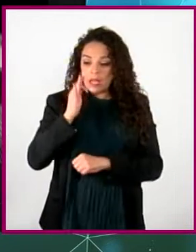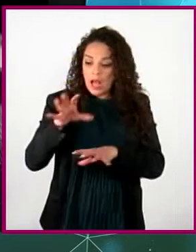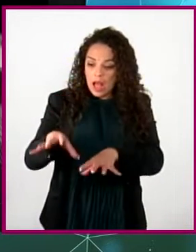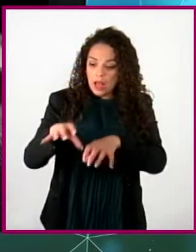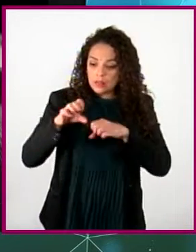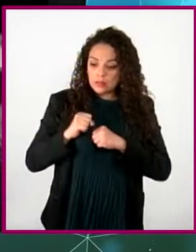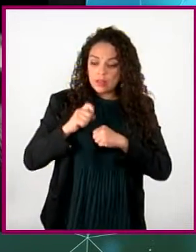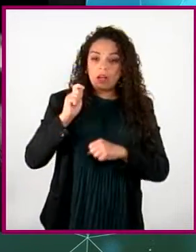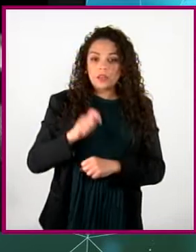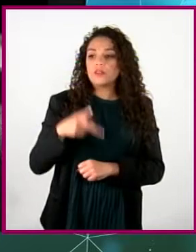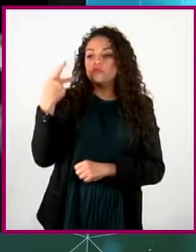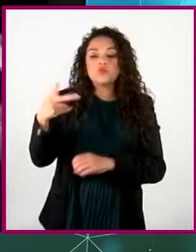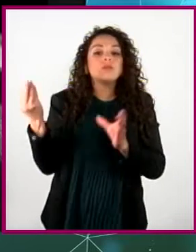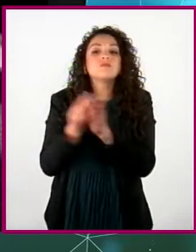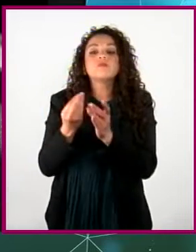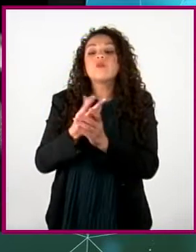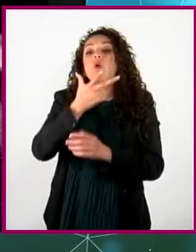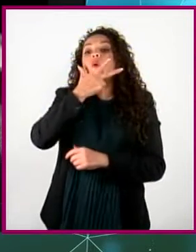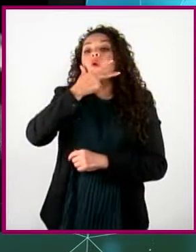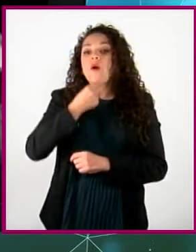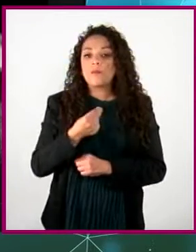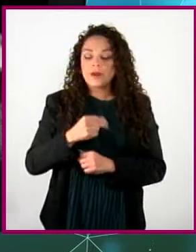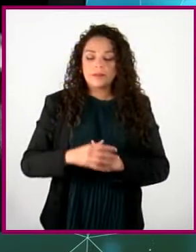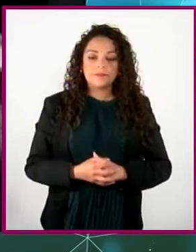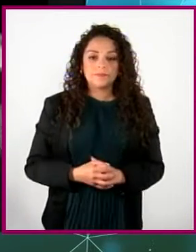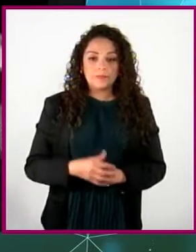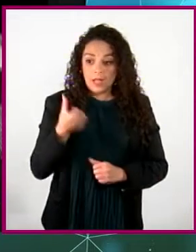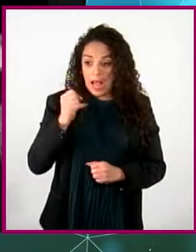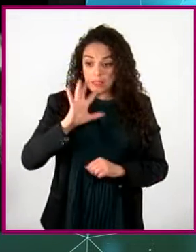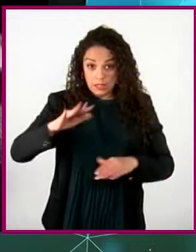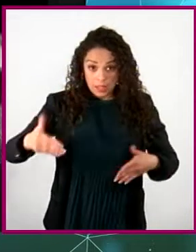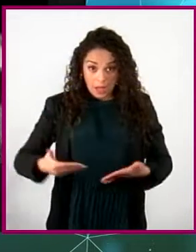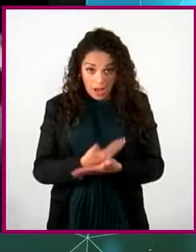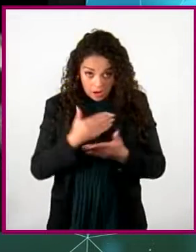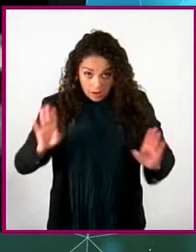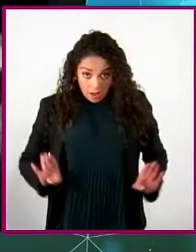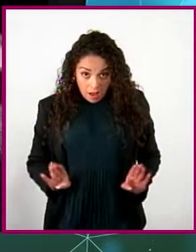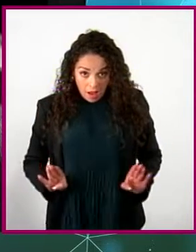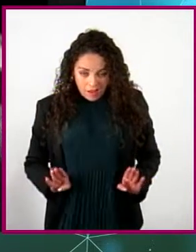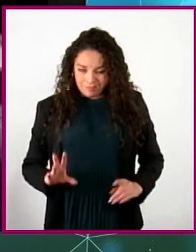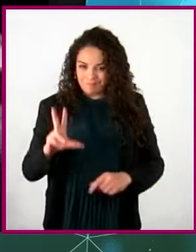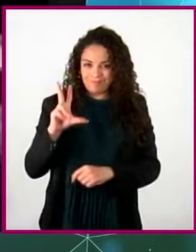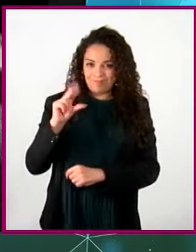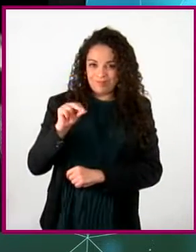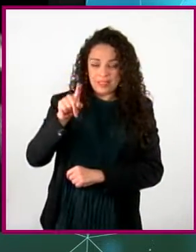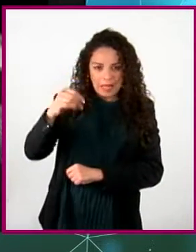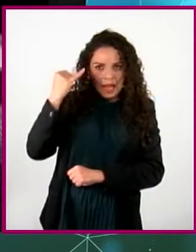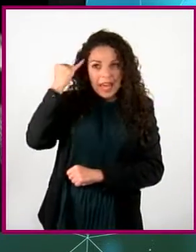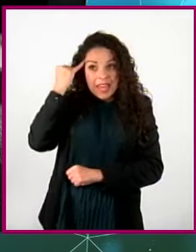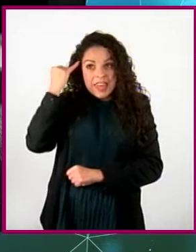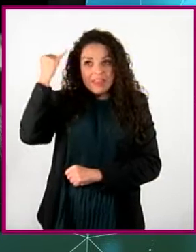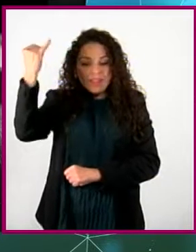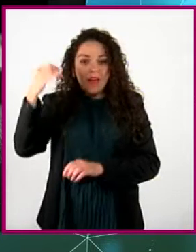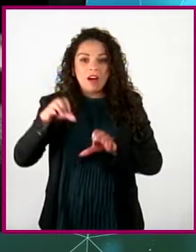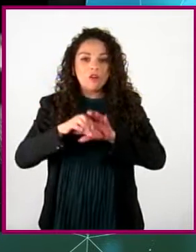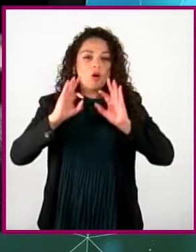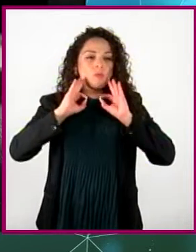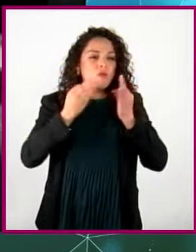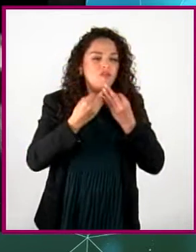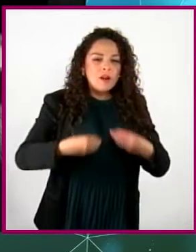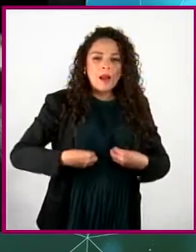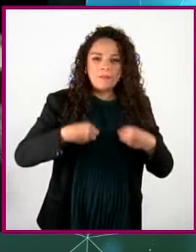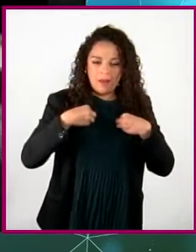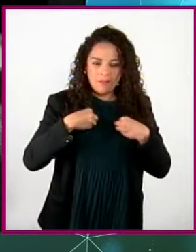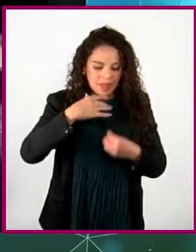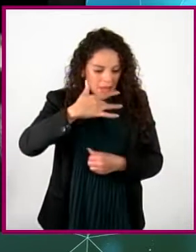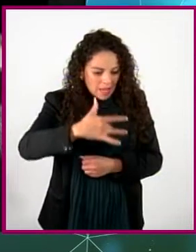representaciones de ser hombre. Los hombres no nacen con esas características, esas ideas, esa forma de vivir los sentimientos